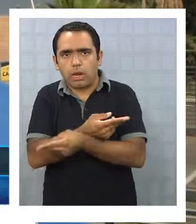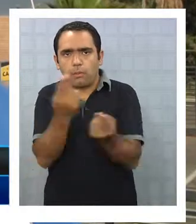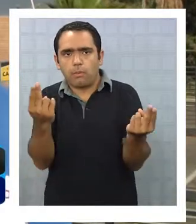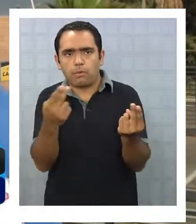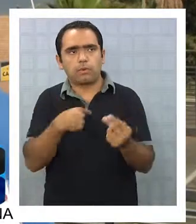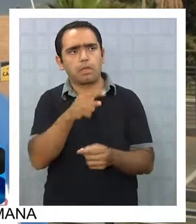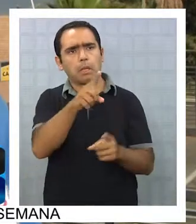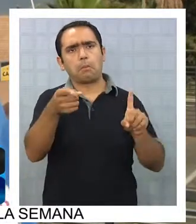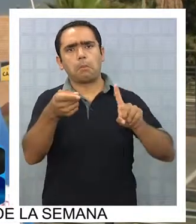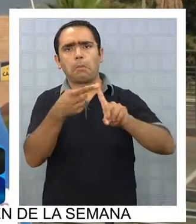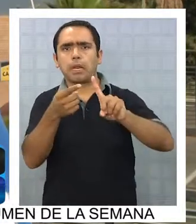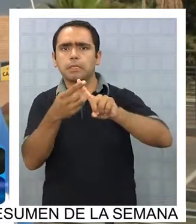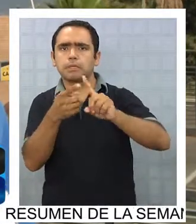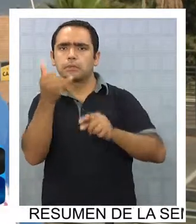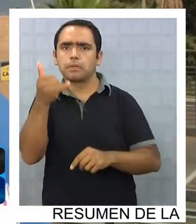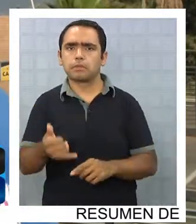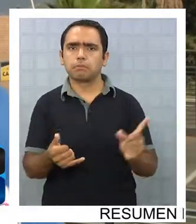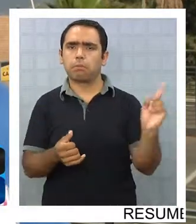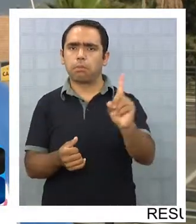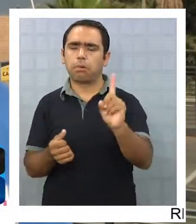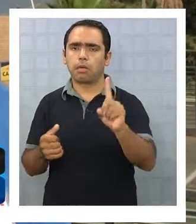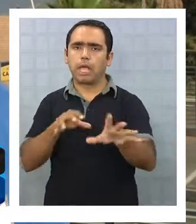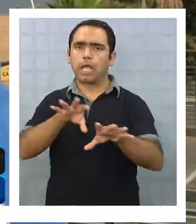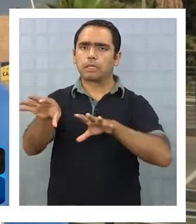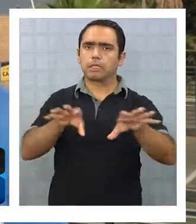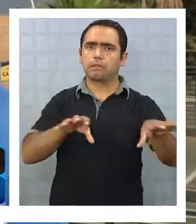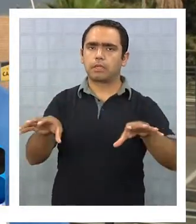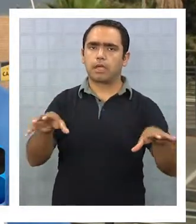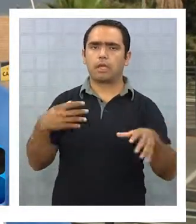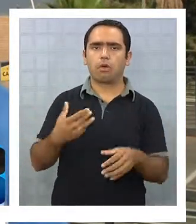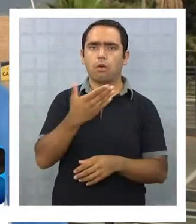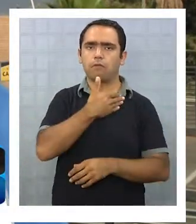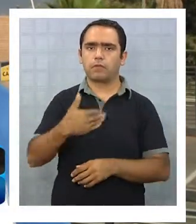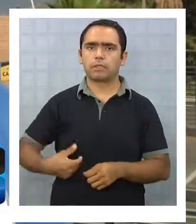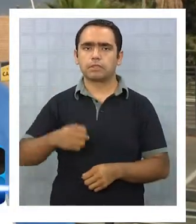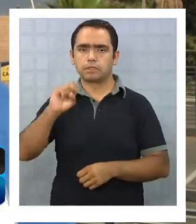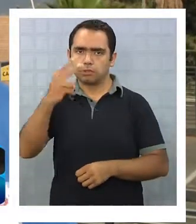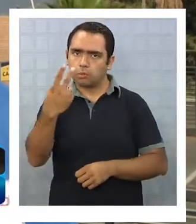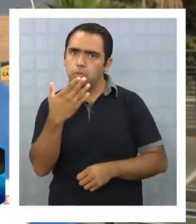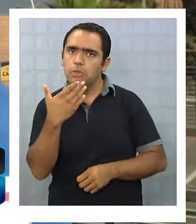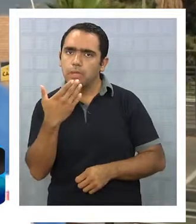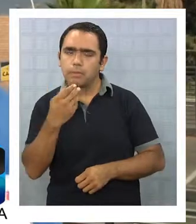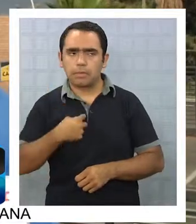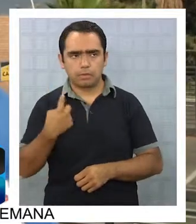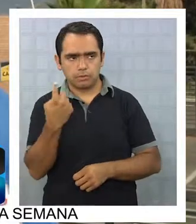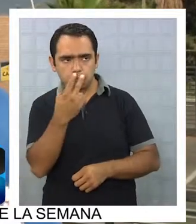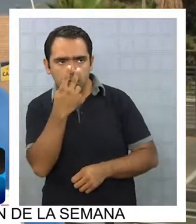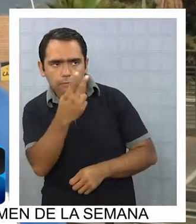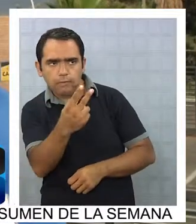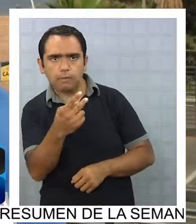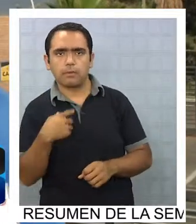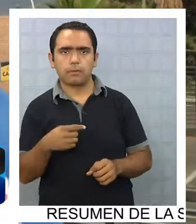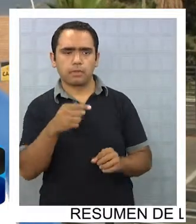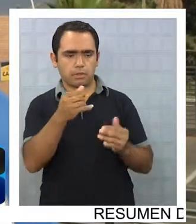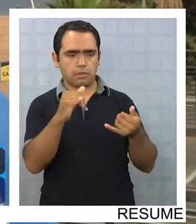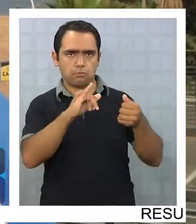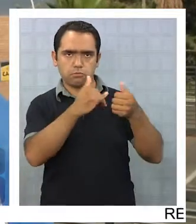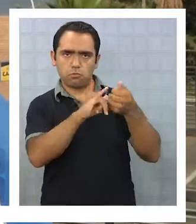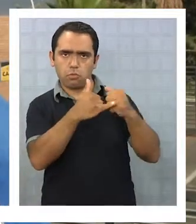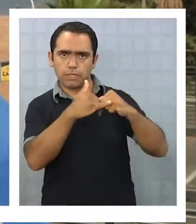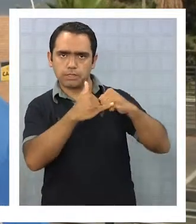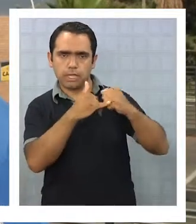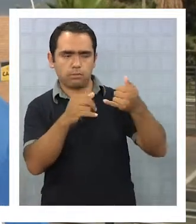participa activamente de actividades propias del gobierno y en segundo lugar vemos a raíz de los WhatsApp que acá ha quedado de